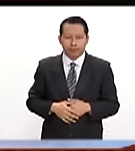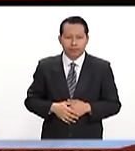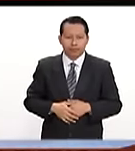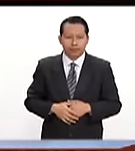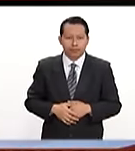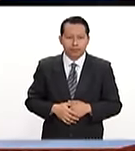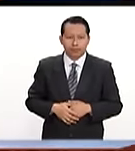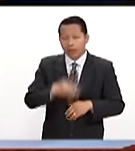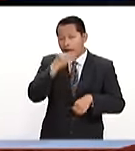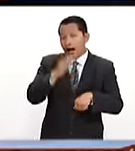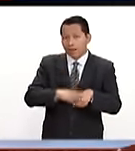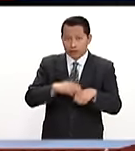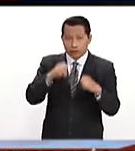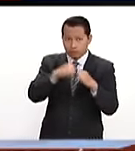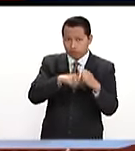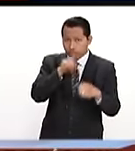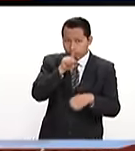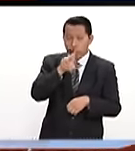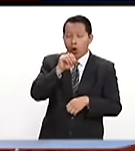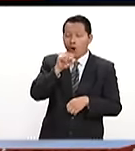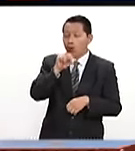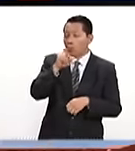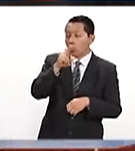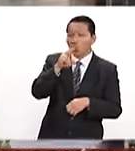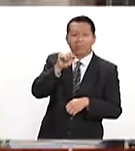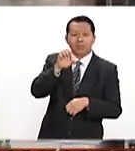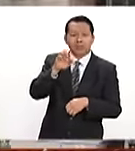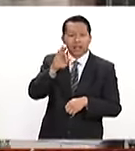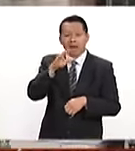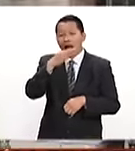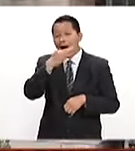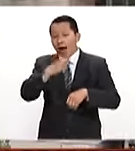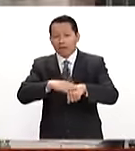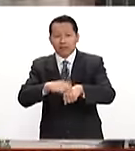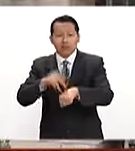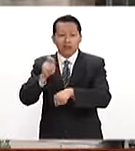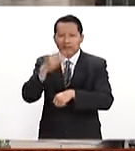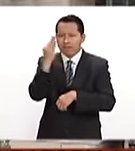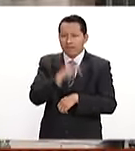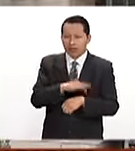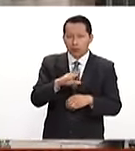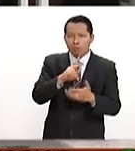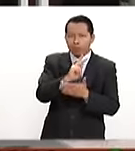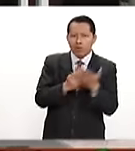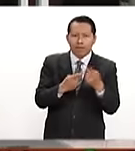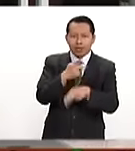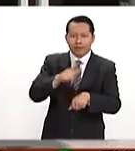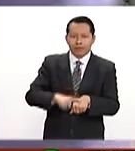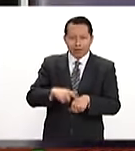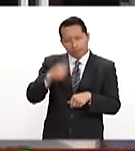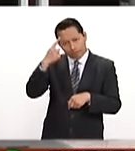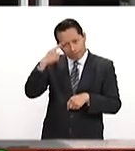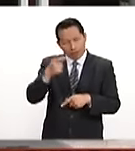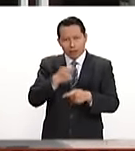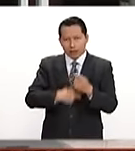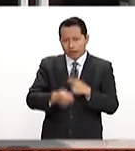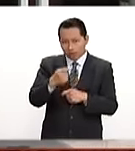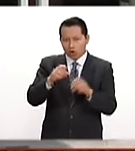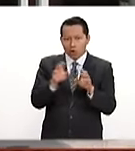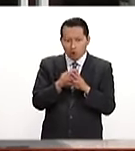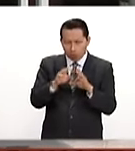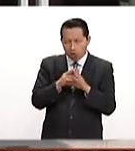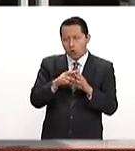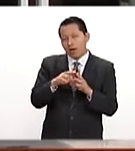Y ojo, no se deje engañar. La Conducef advirtió a la población sobre falsos gestores del Programa Nacional de Devolución de